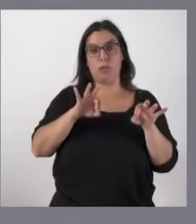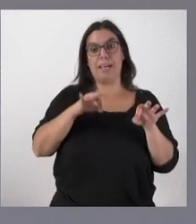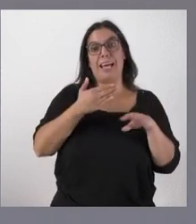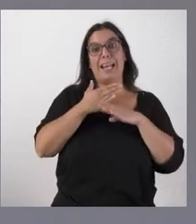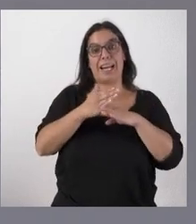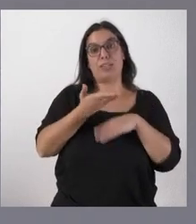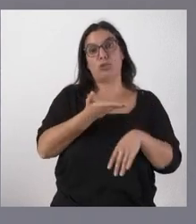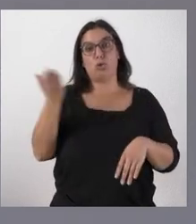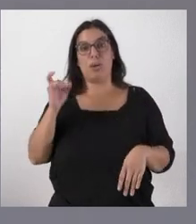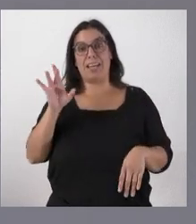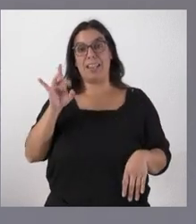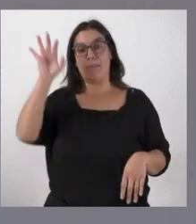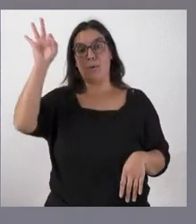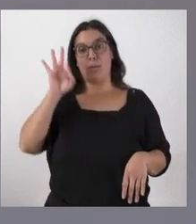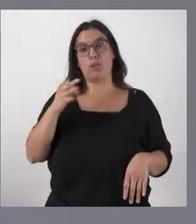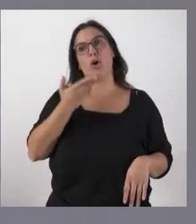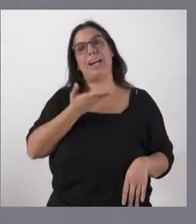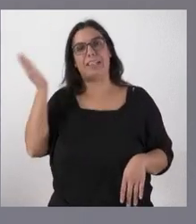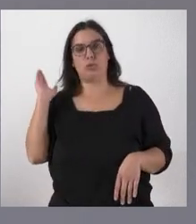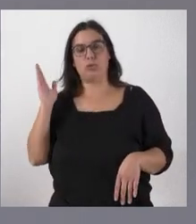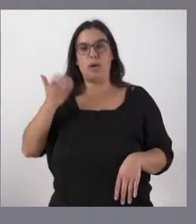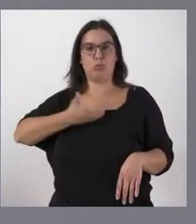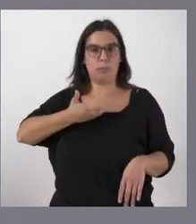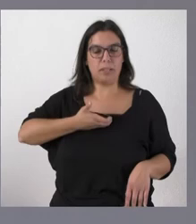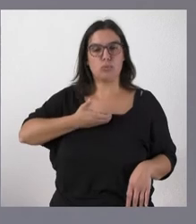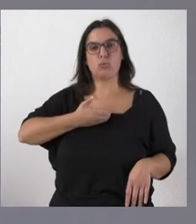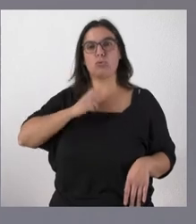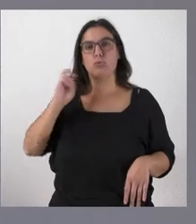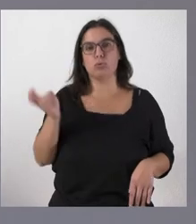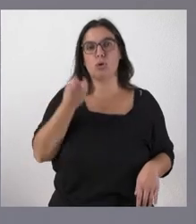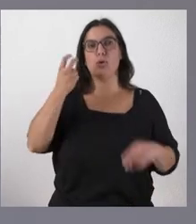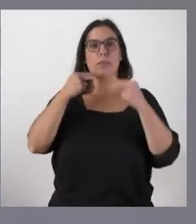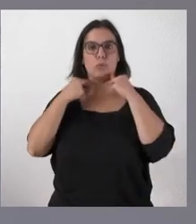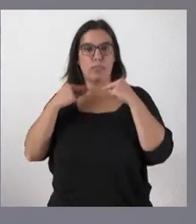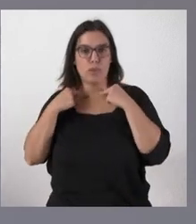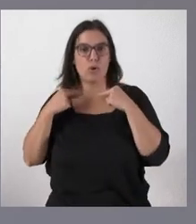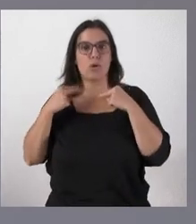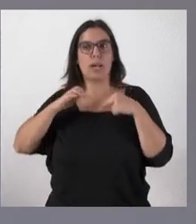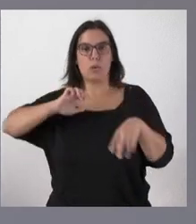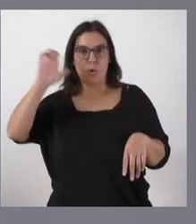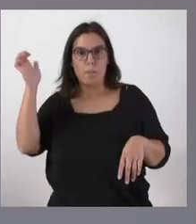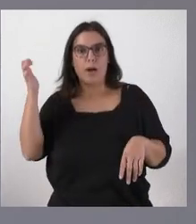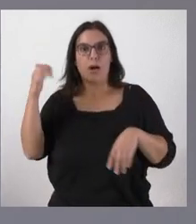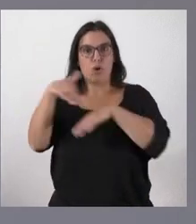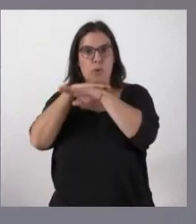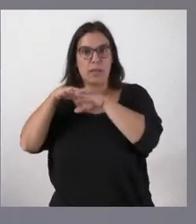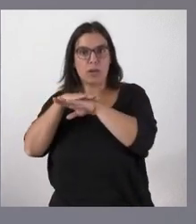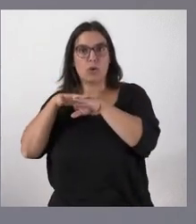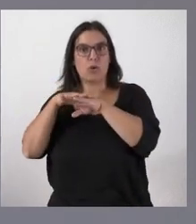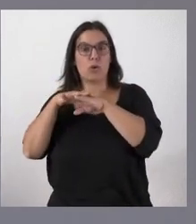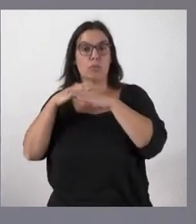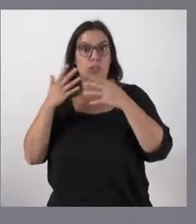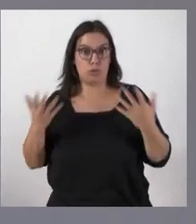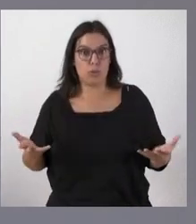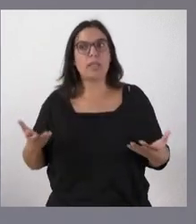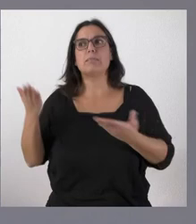públicas el otro 15% la ayuntamientos diputación Europa el gobierno luego si